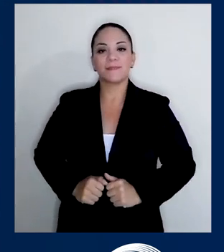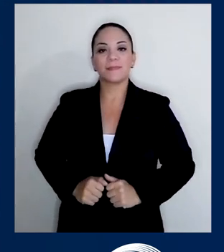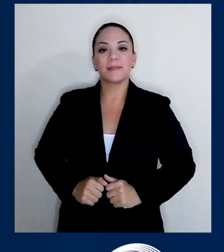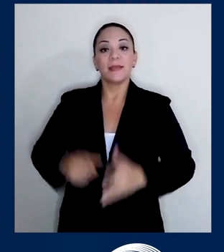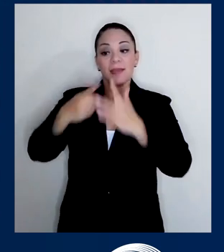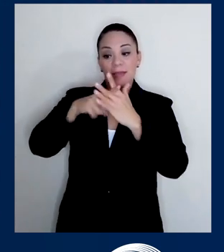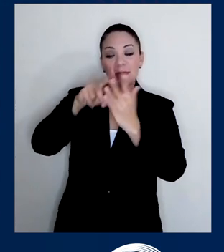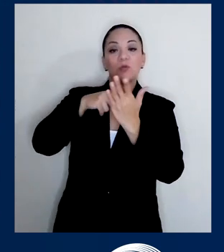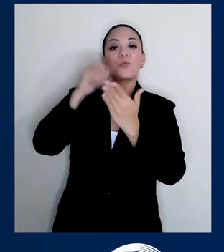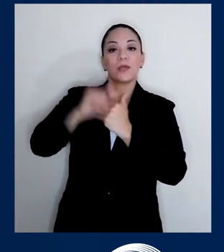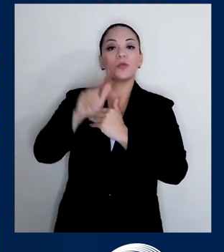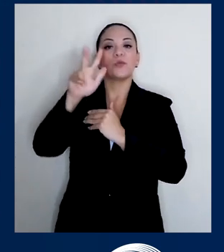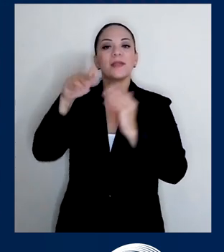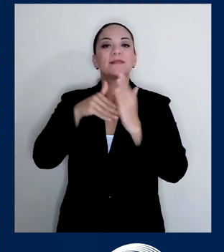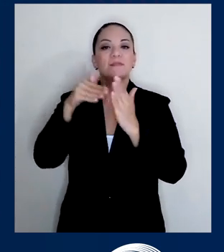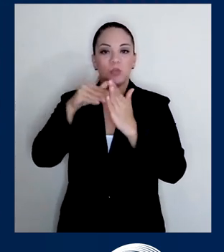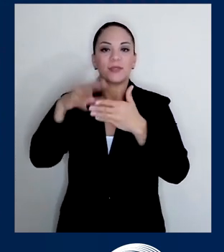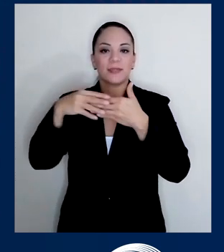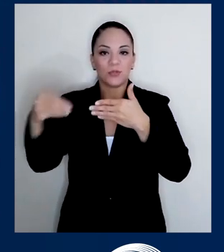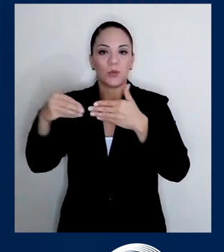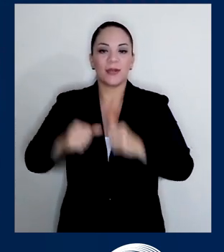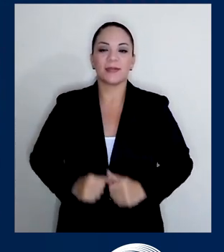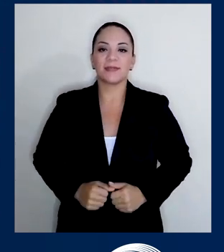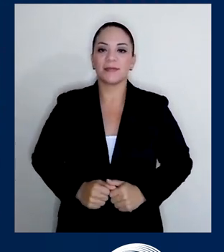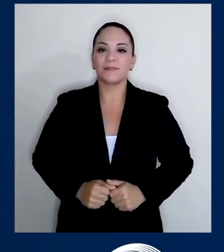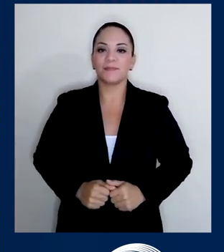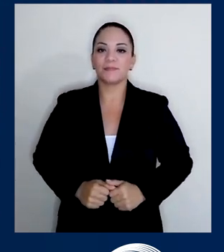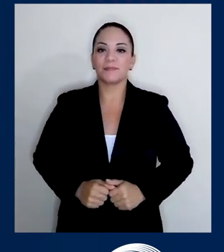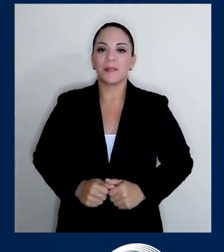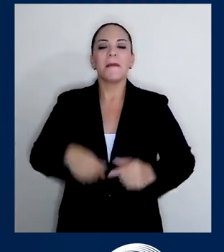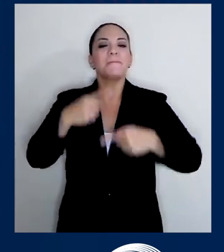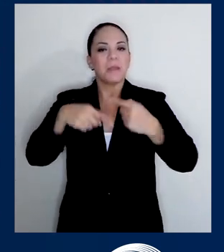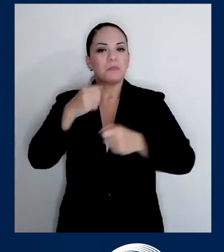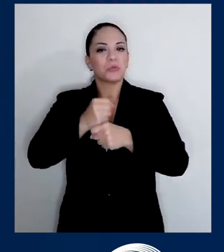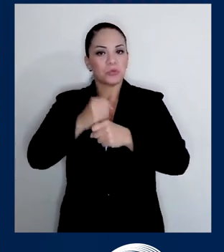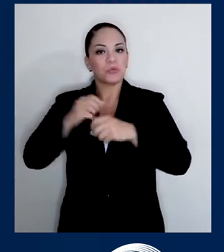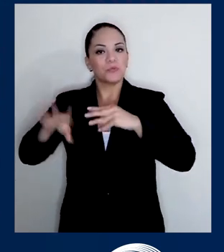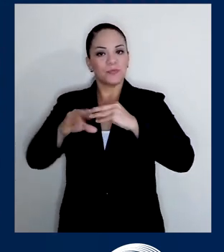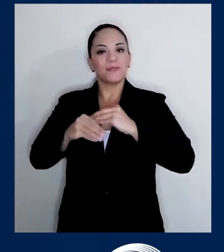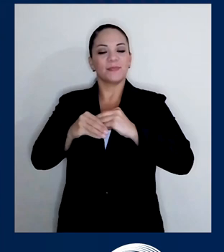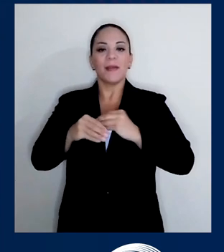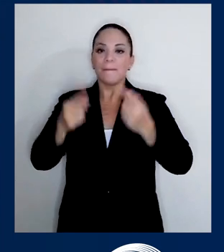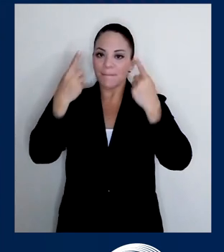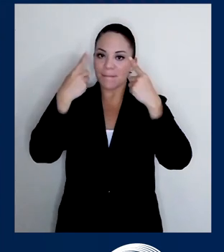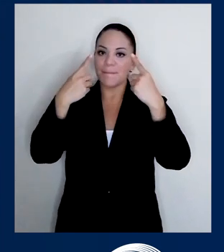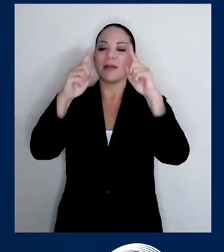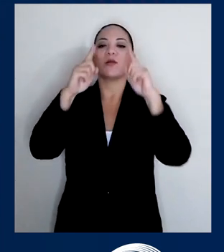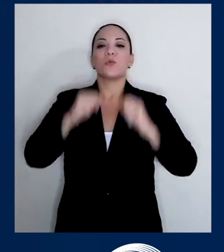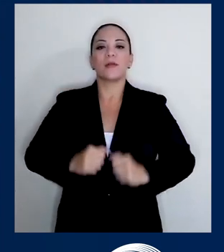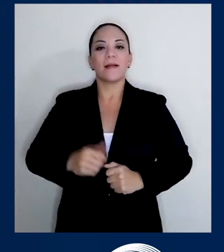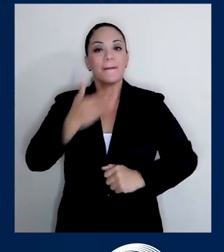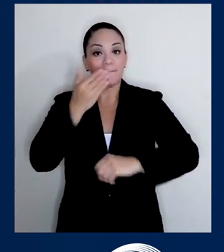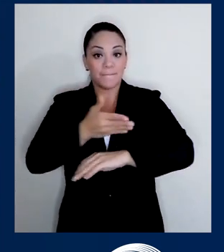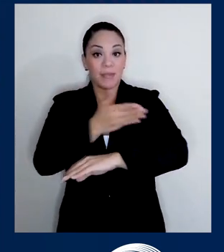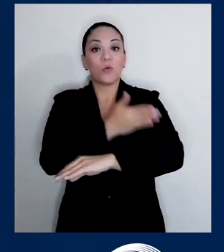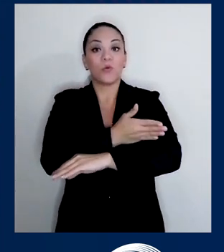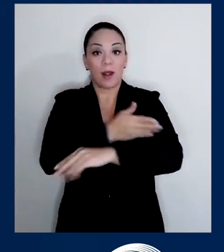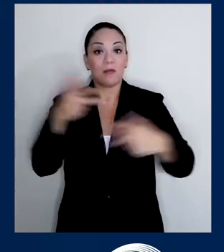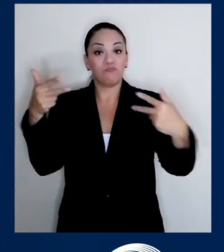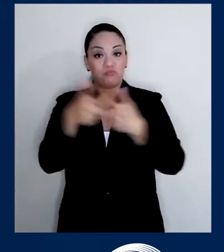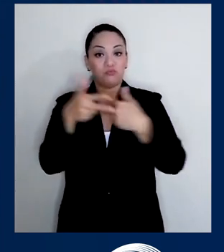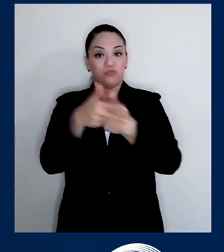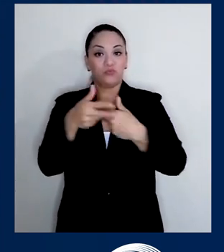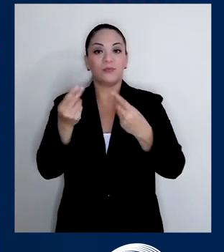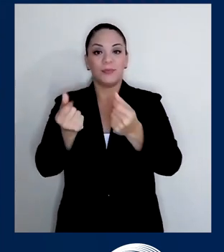dólares el proyecto inicial. Con algunas obras adicionales que van a ser, créame, pocas, vamos a mejorar también mucho la